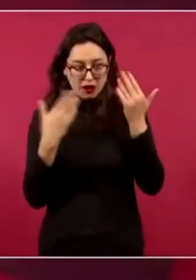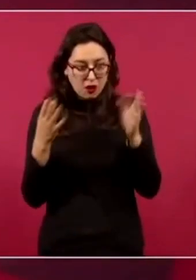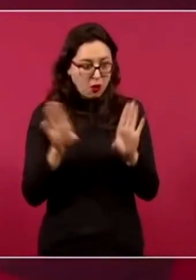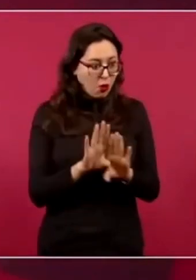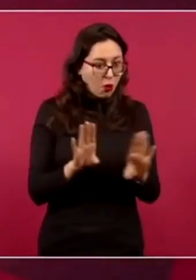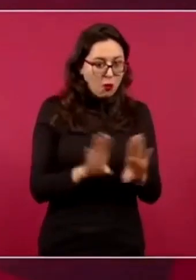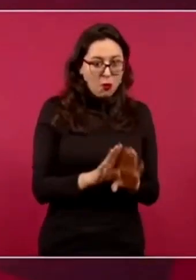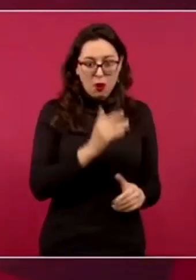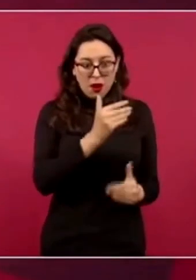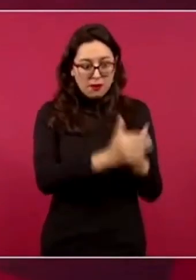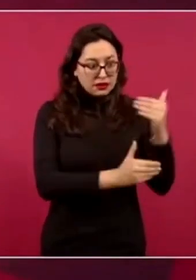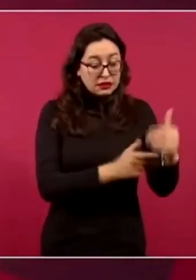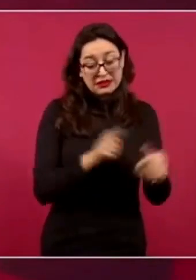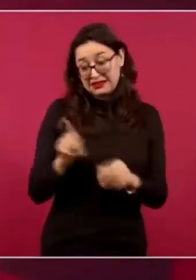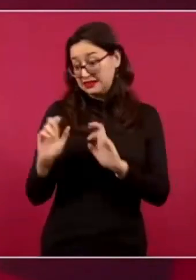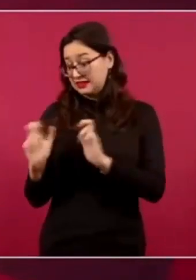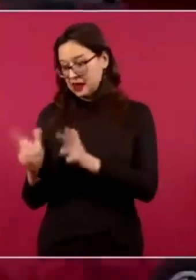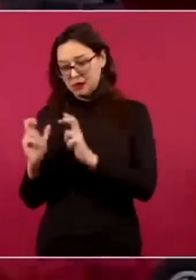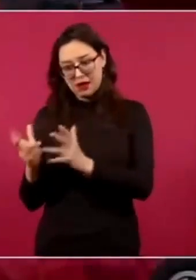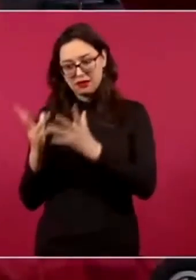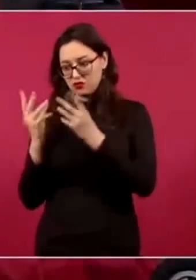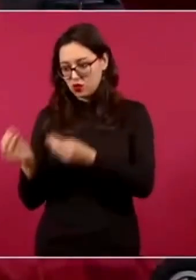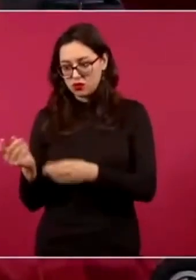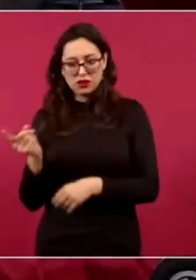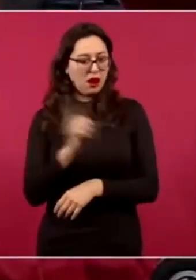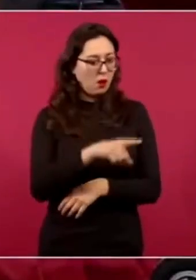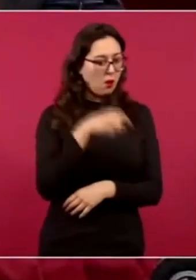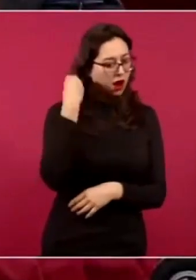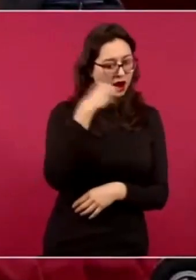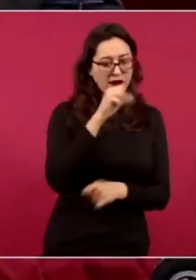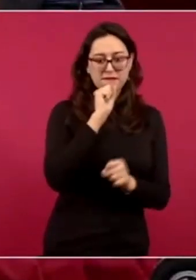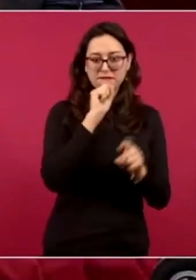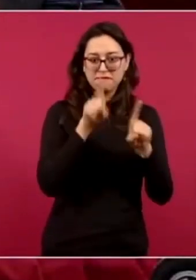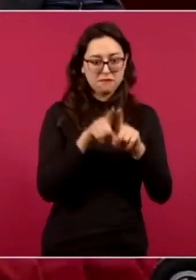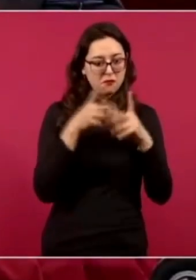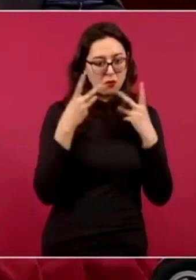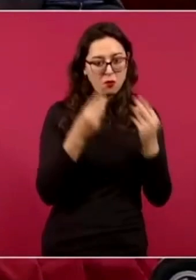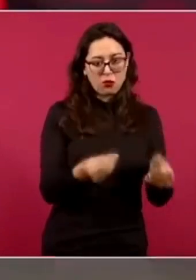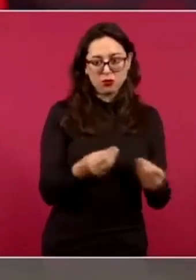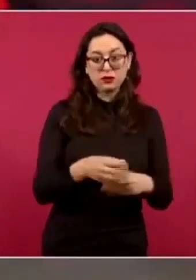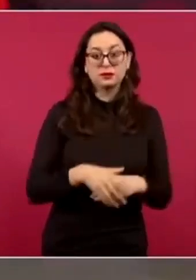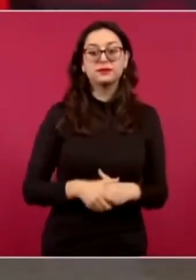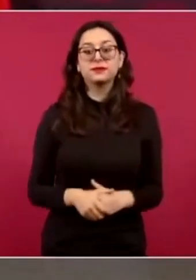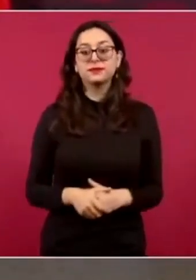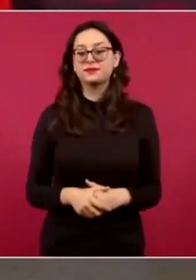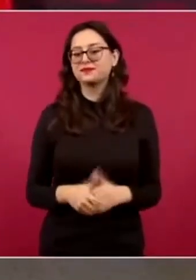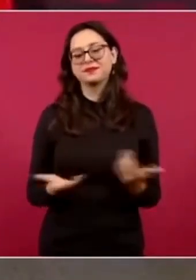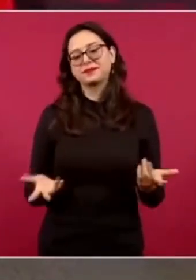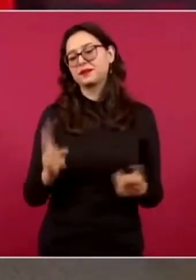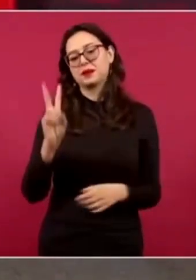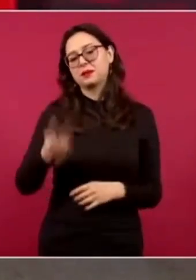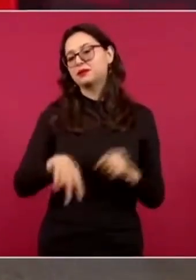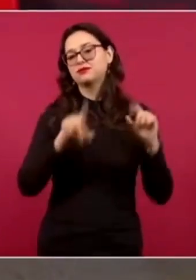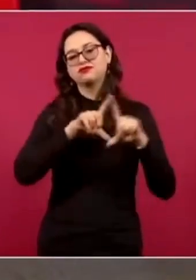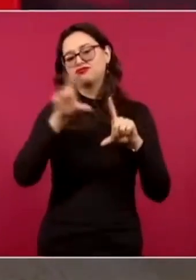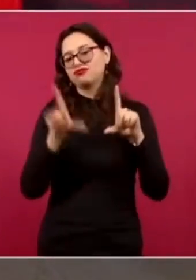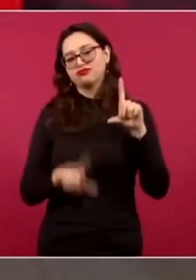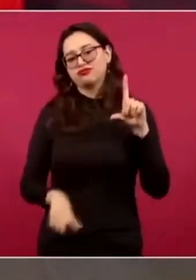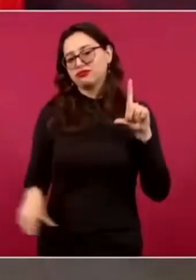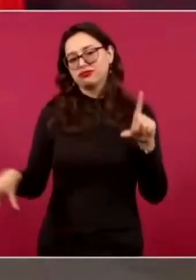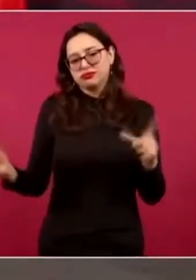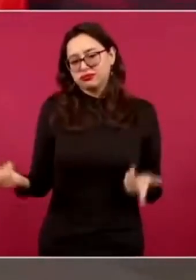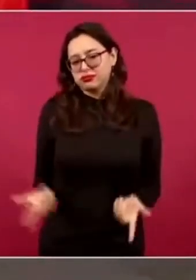igual que Chiapas muchas ya bueno en todo el país va a ser el banco